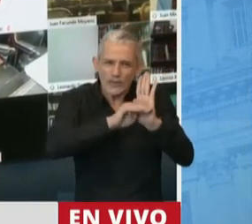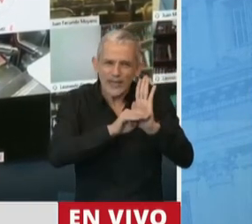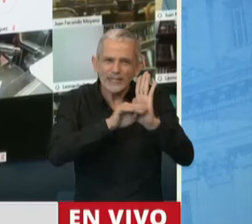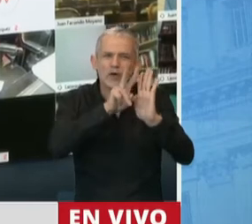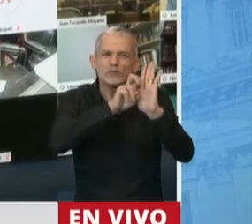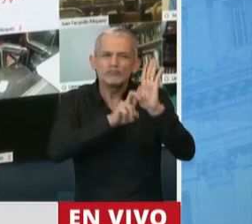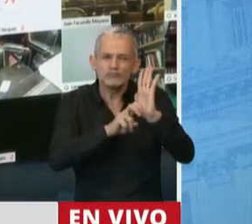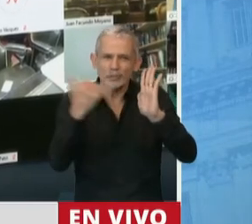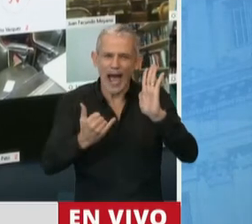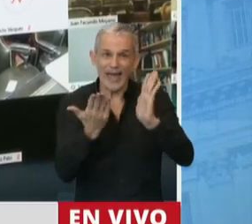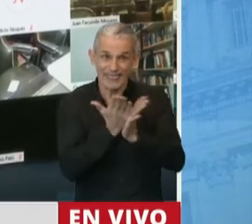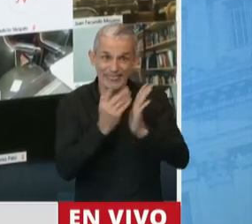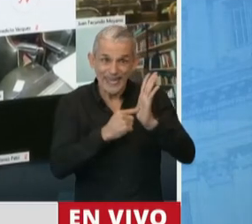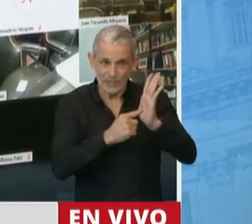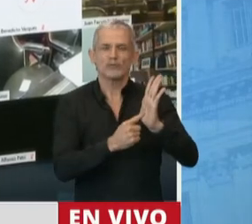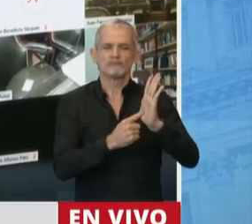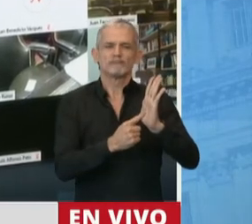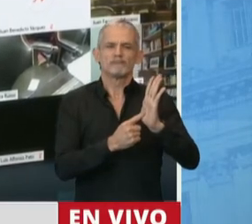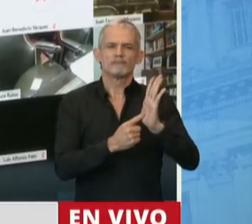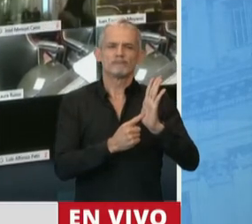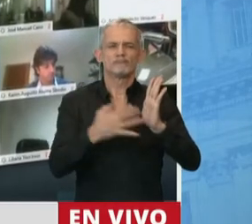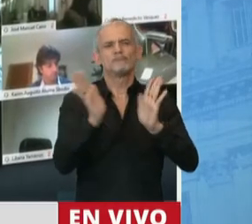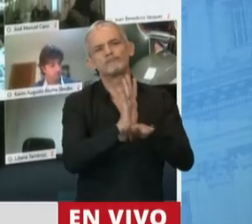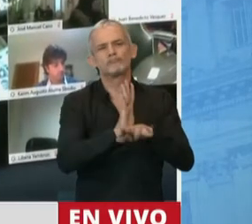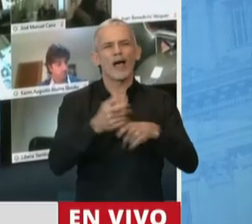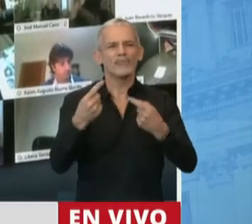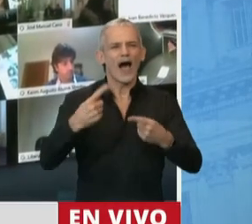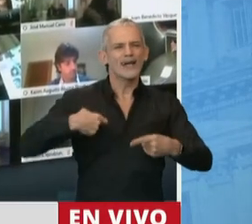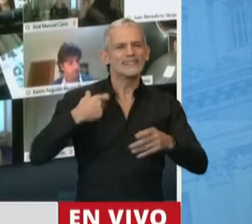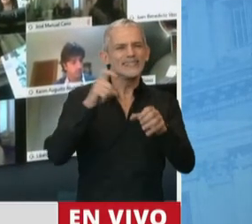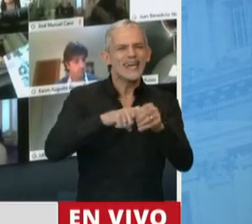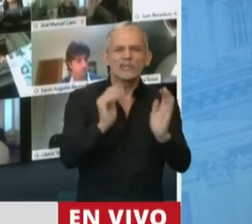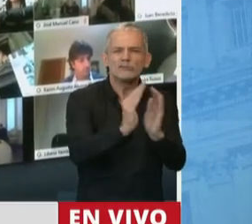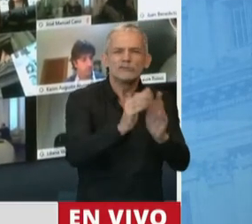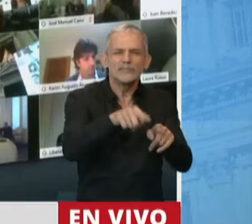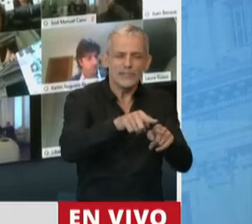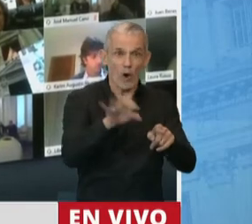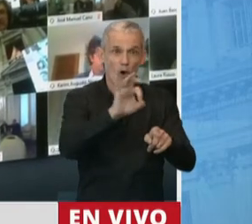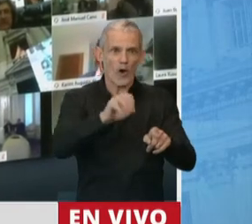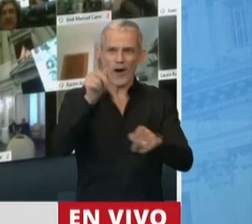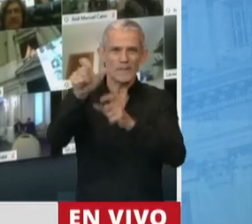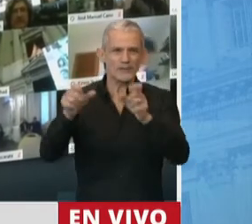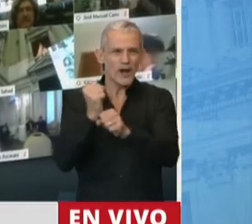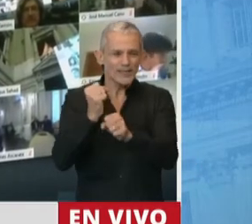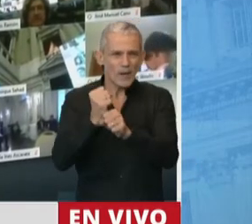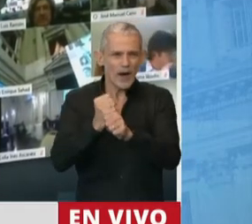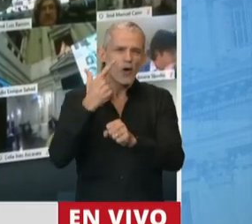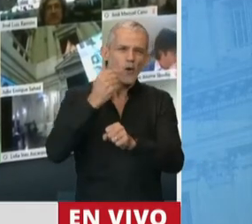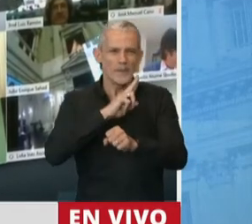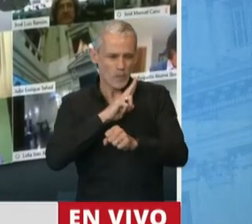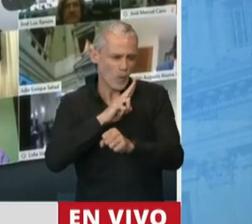los derechos, asegurábamos a los sindicatos chicos y a los trabajadores y